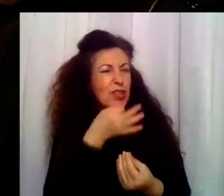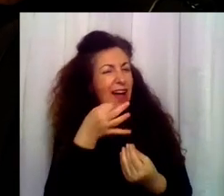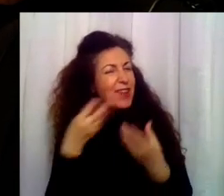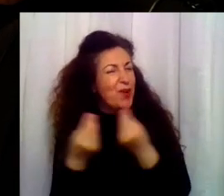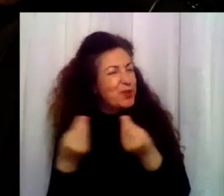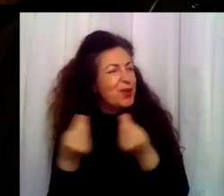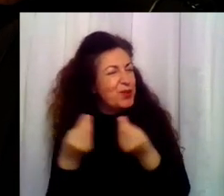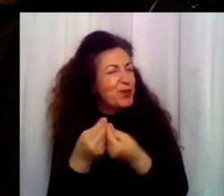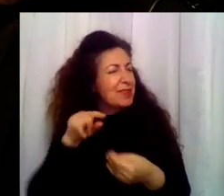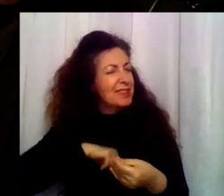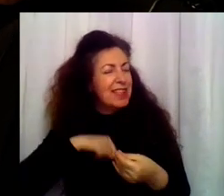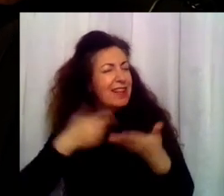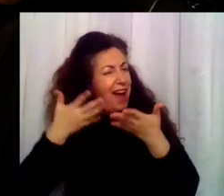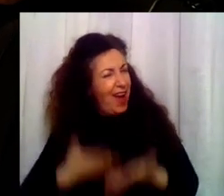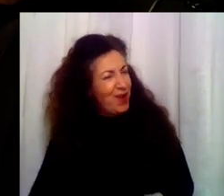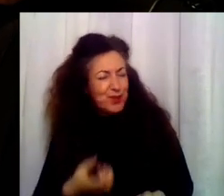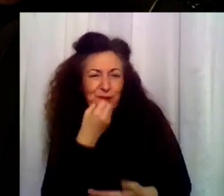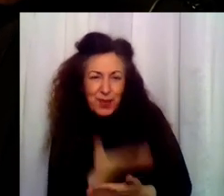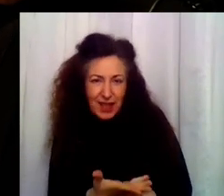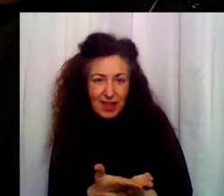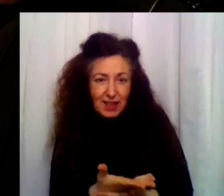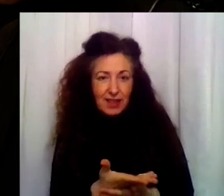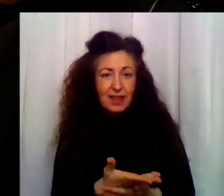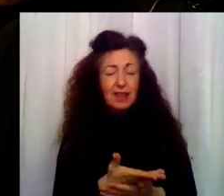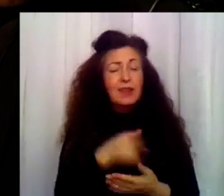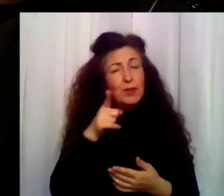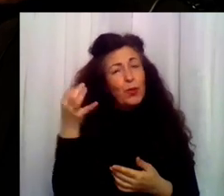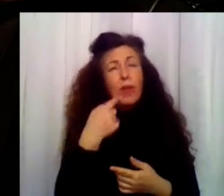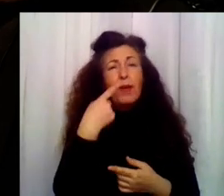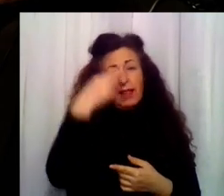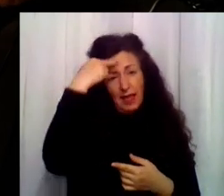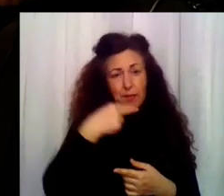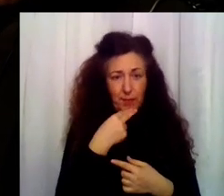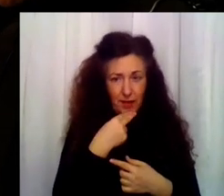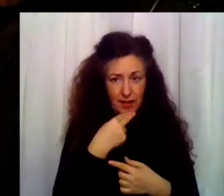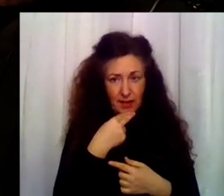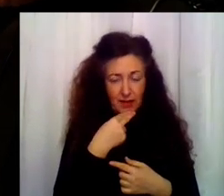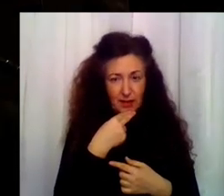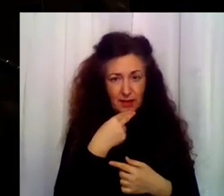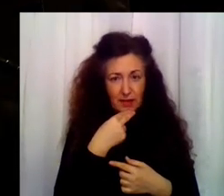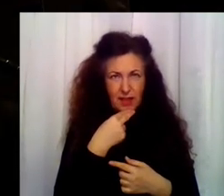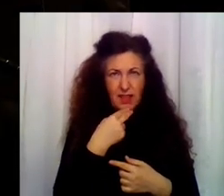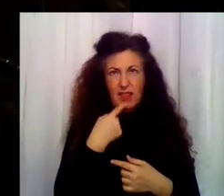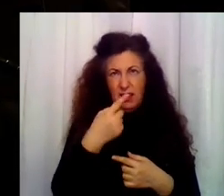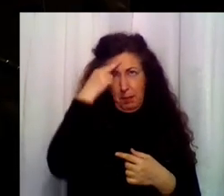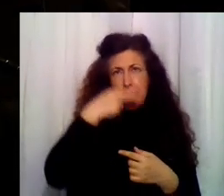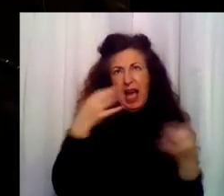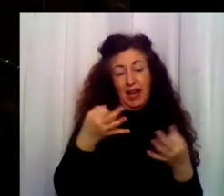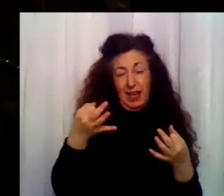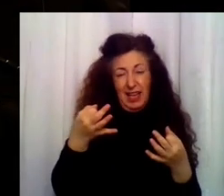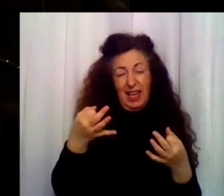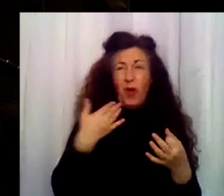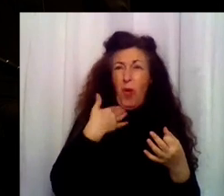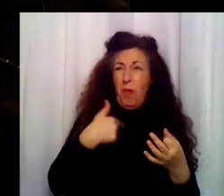En casa. Oye, tú tienes que decírselo a papá. ¿El qué? ¿Que te hemos perdido? No, no me habéis perdido.